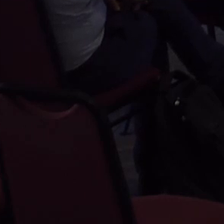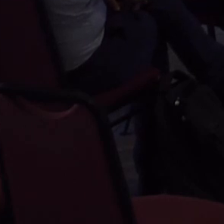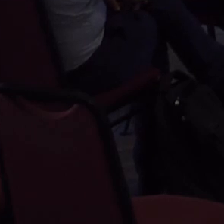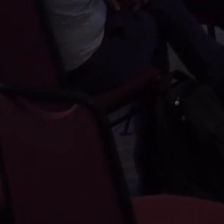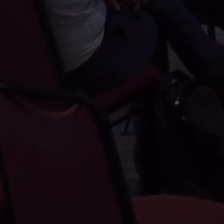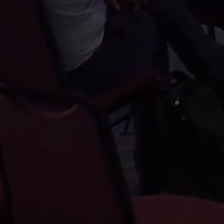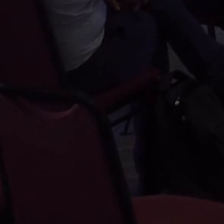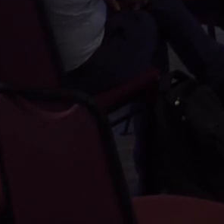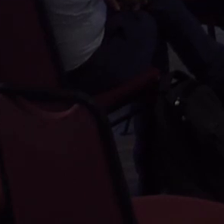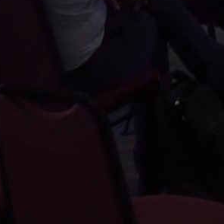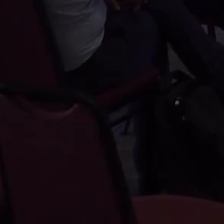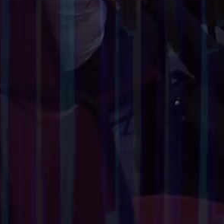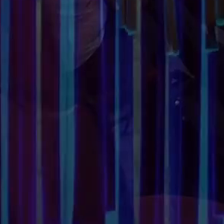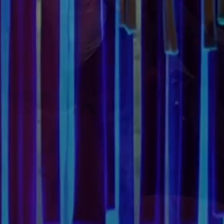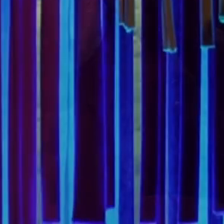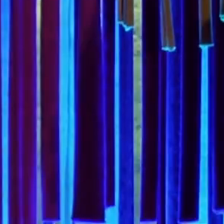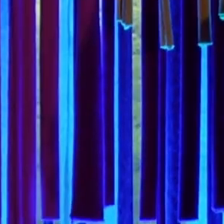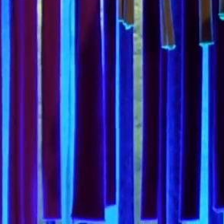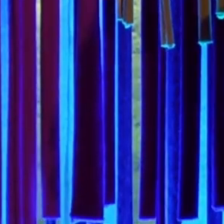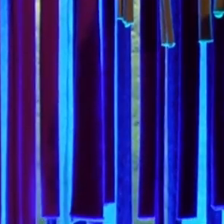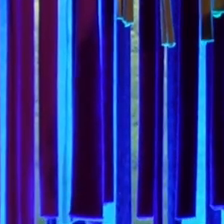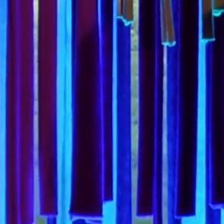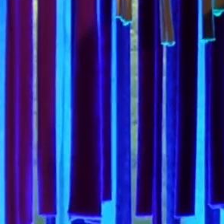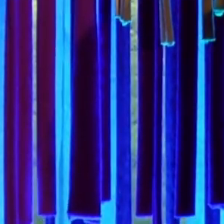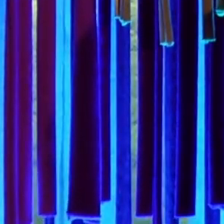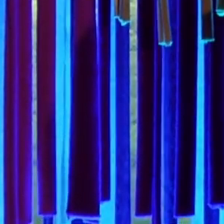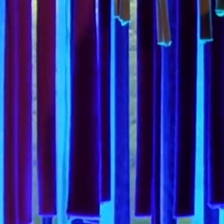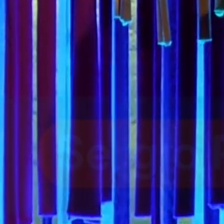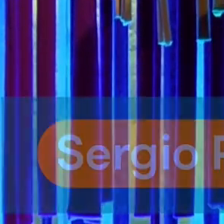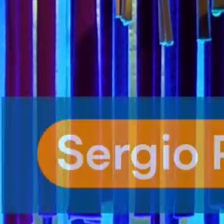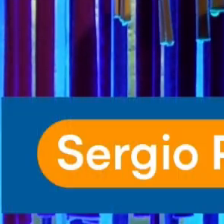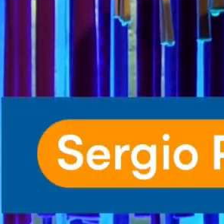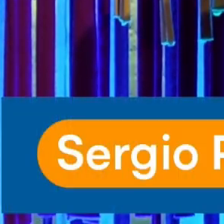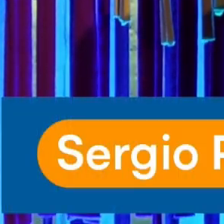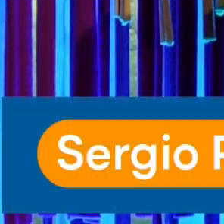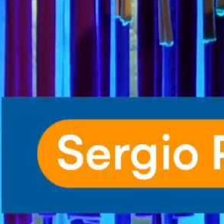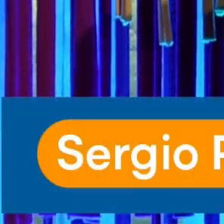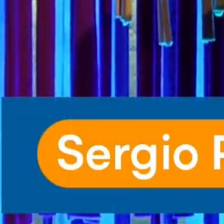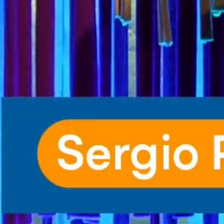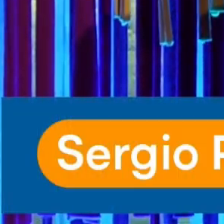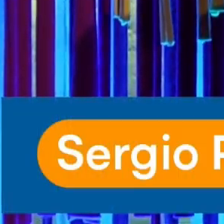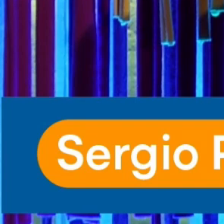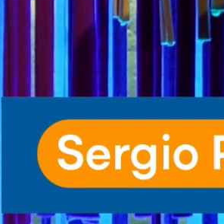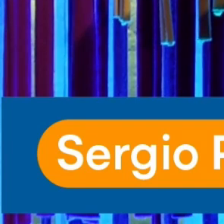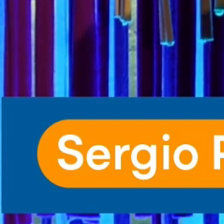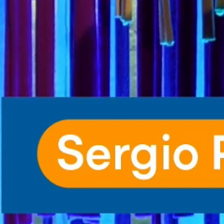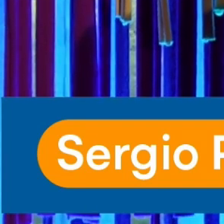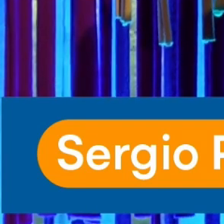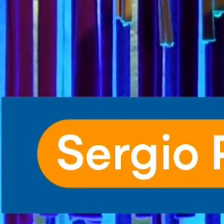a la educación, porque la verdad que considero que es muy importante. Y bueno, ya vengo